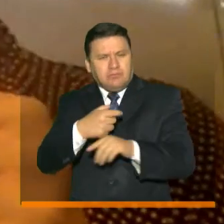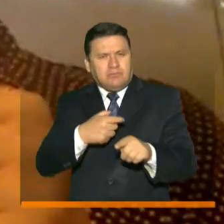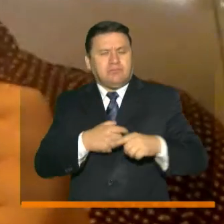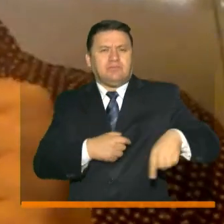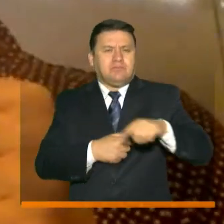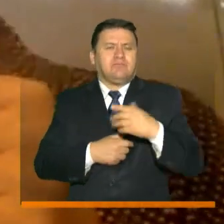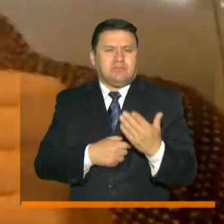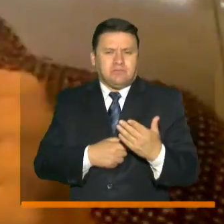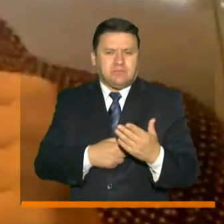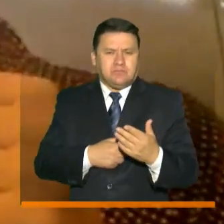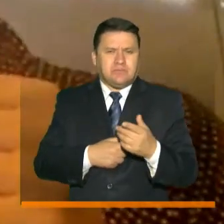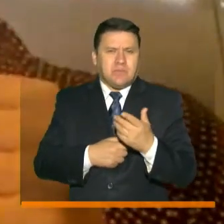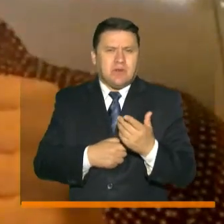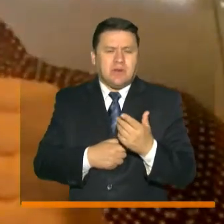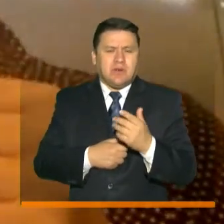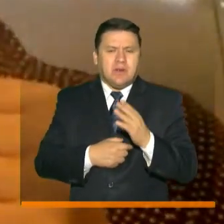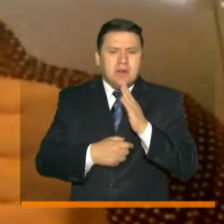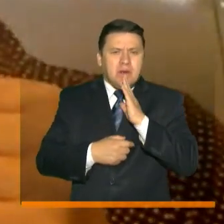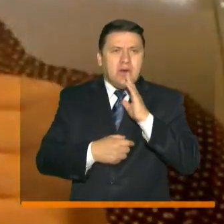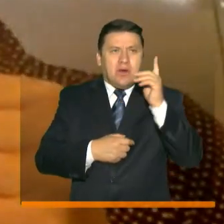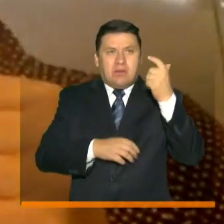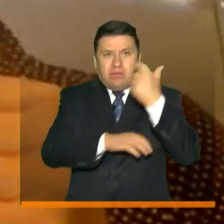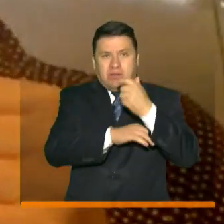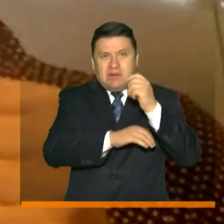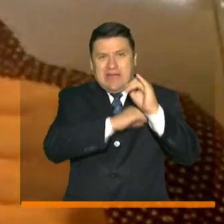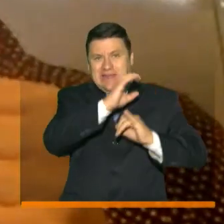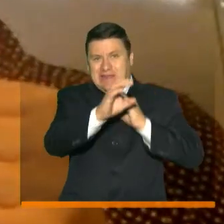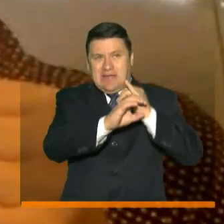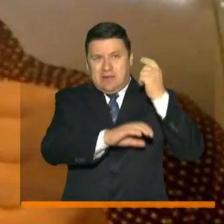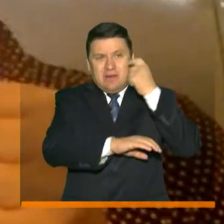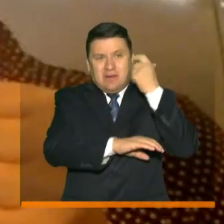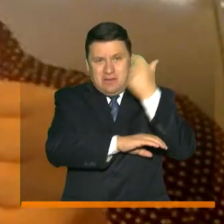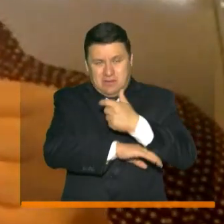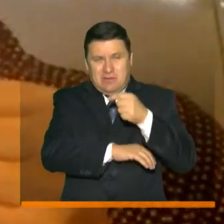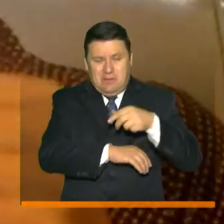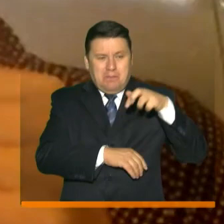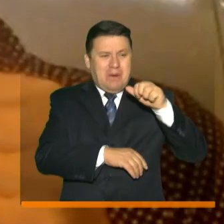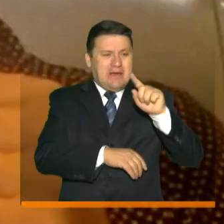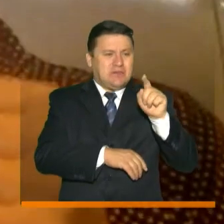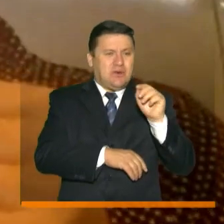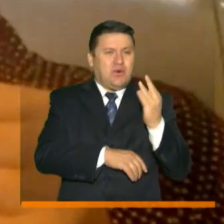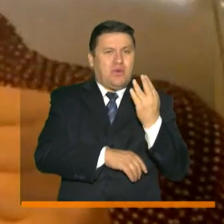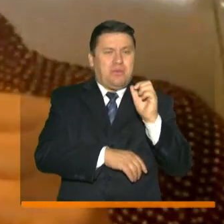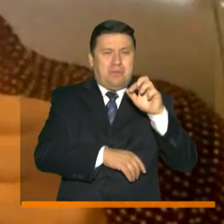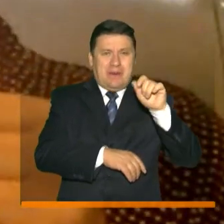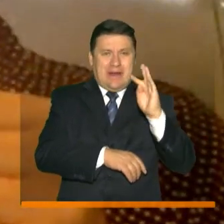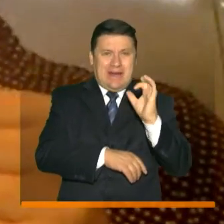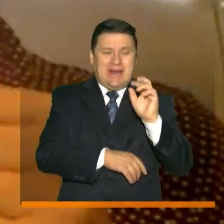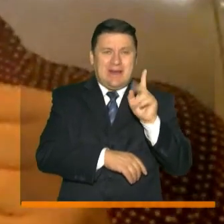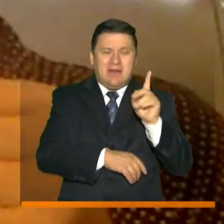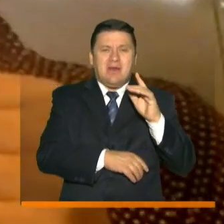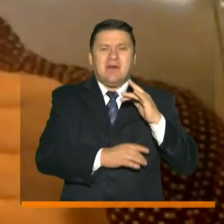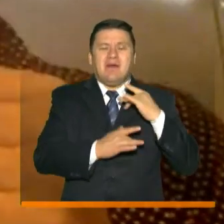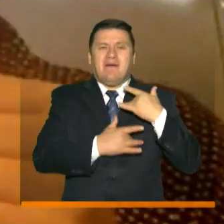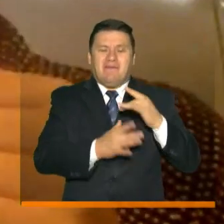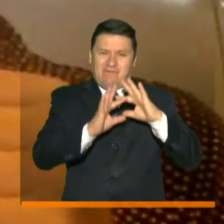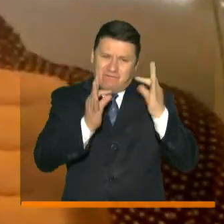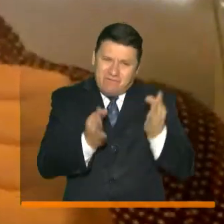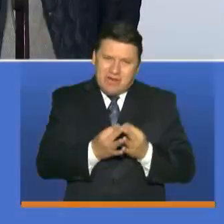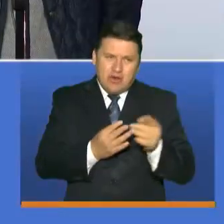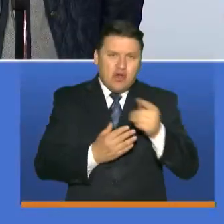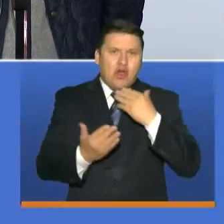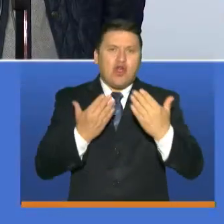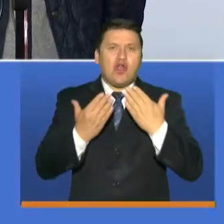por peso, por PricewaterhouseCoopers, lo que hace que cada donante, que cada familia solidaria que